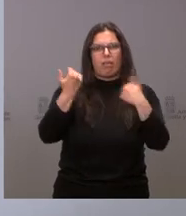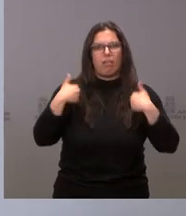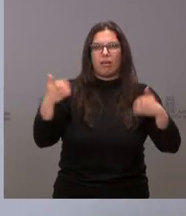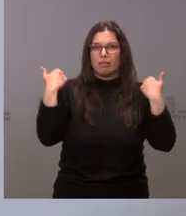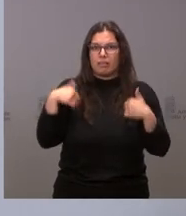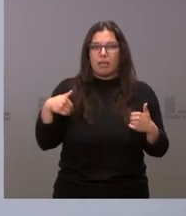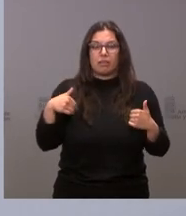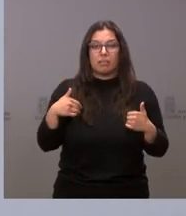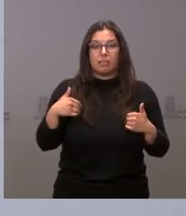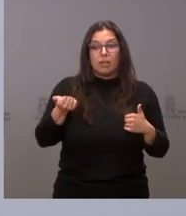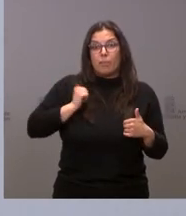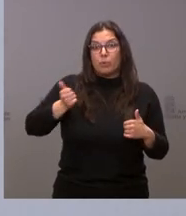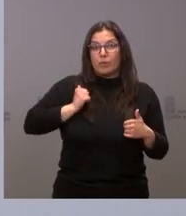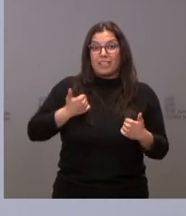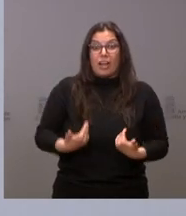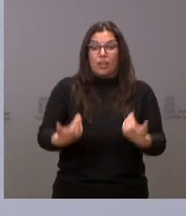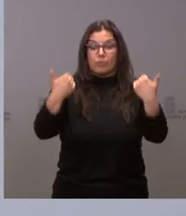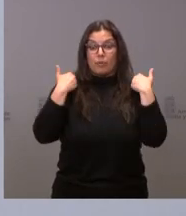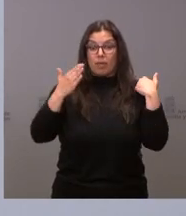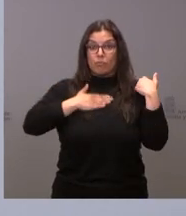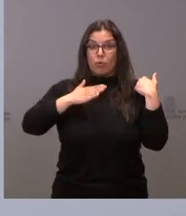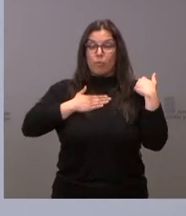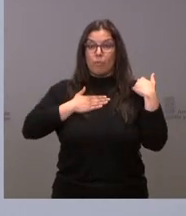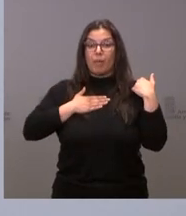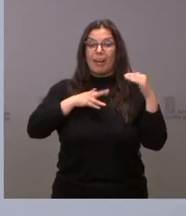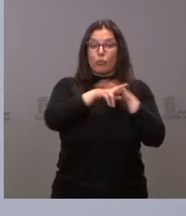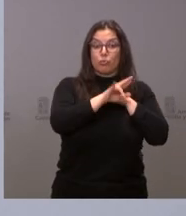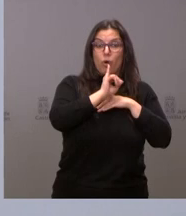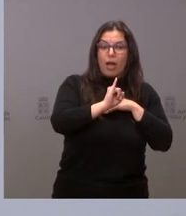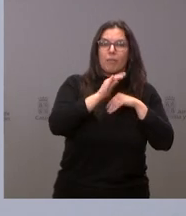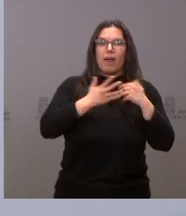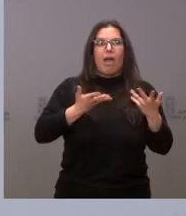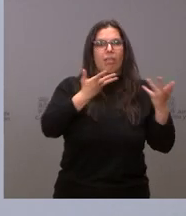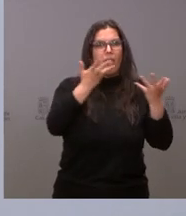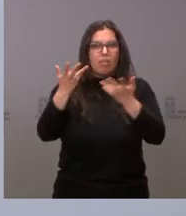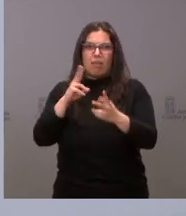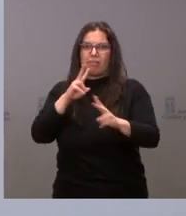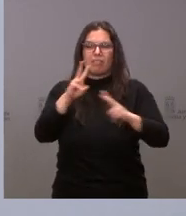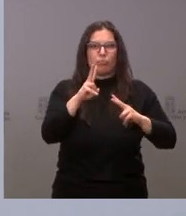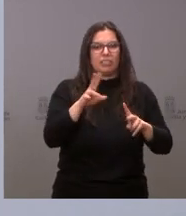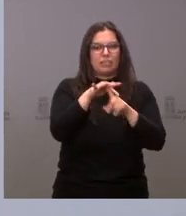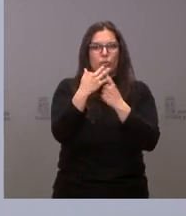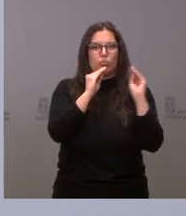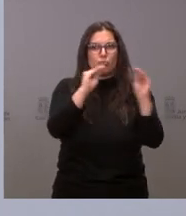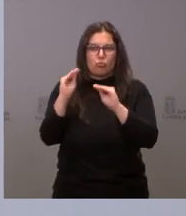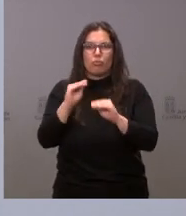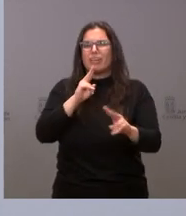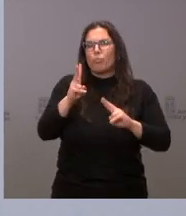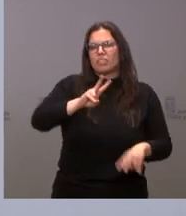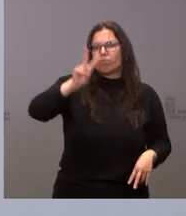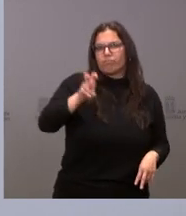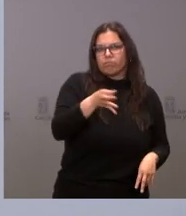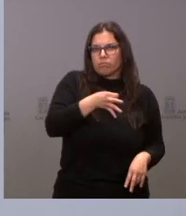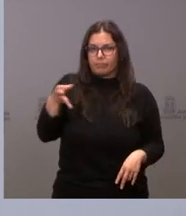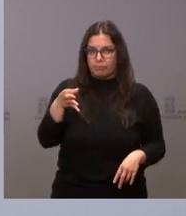utilicemos todas nuestras competencias y nuestros recursos para dar respuesta útiles y eficaces, que